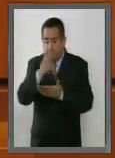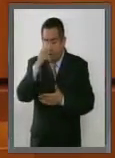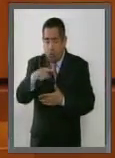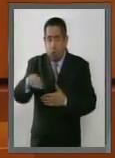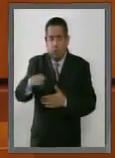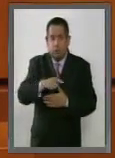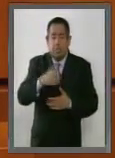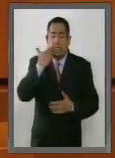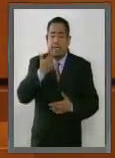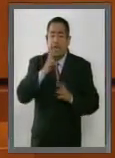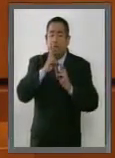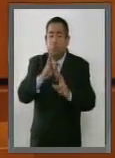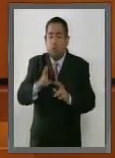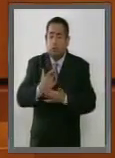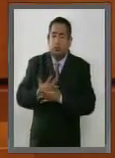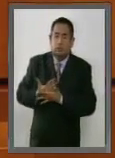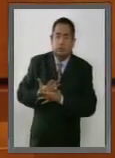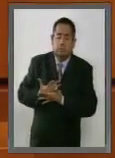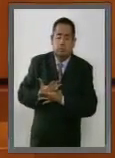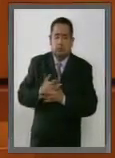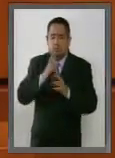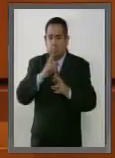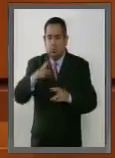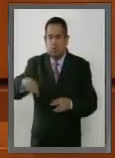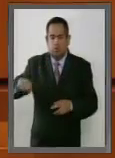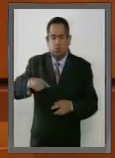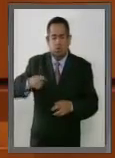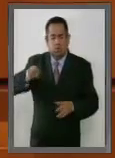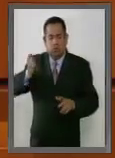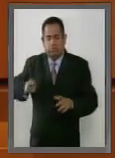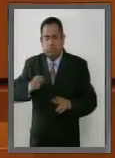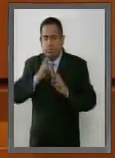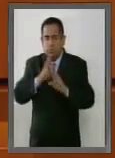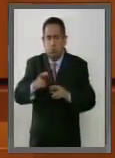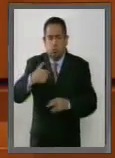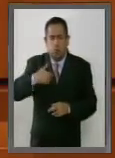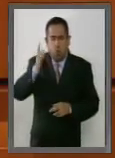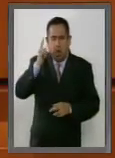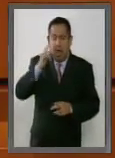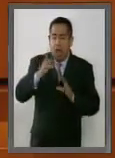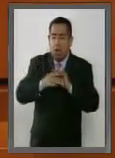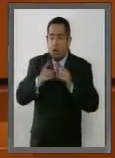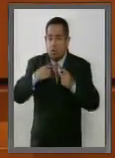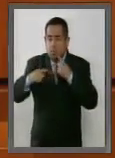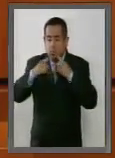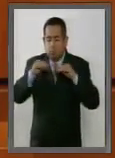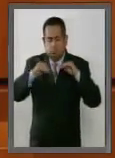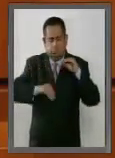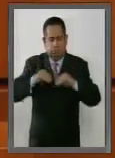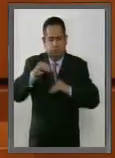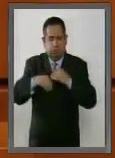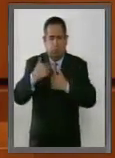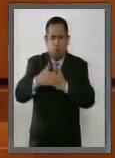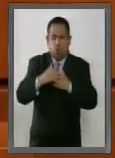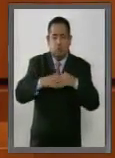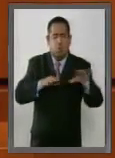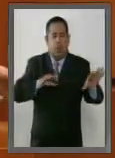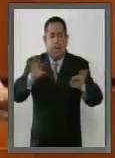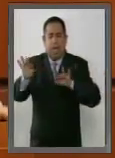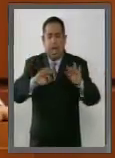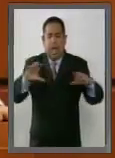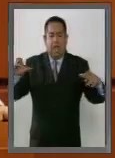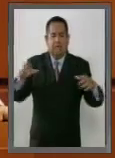respuestas por parte del legislativo. Yo espero que a la hora de construir la Asamblea